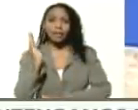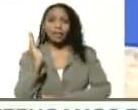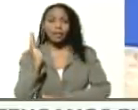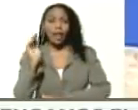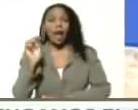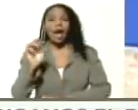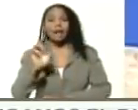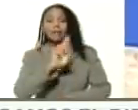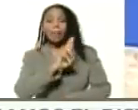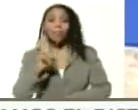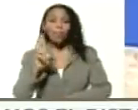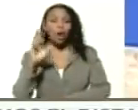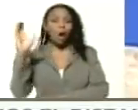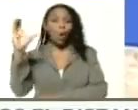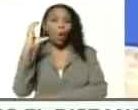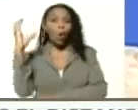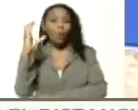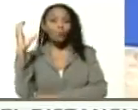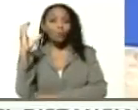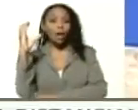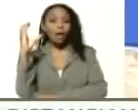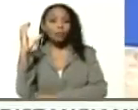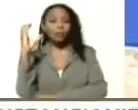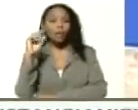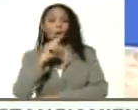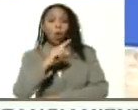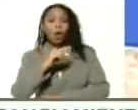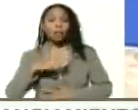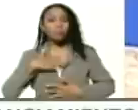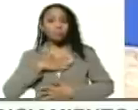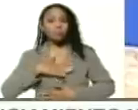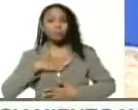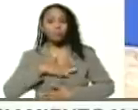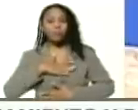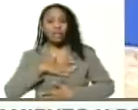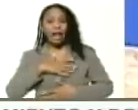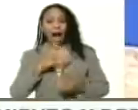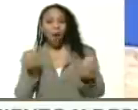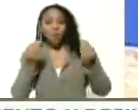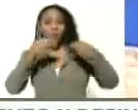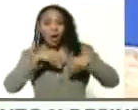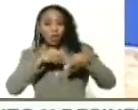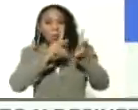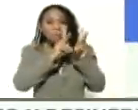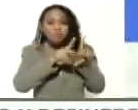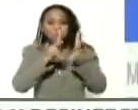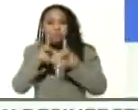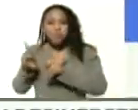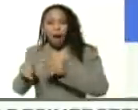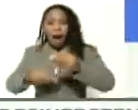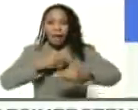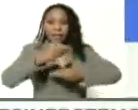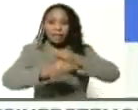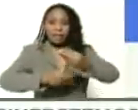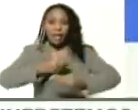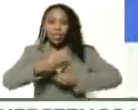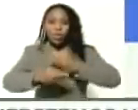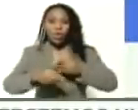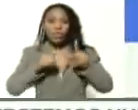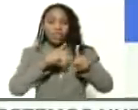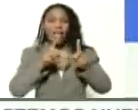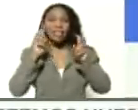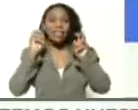República de Colombia con la complacencia, la complicidad, la planificación y la ejecución de hechos